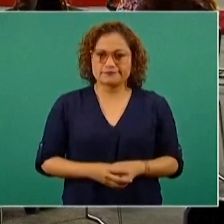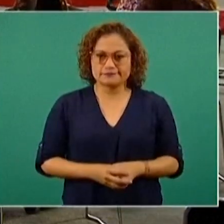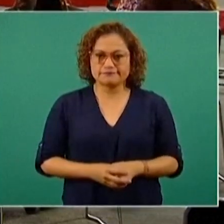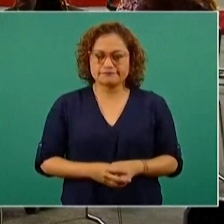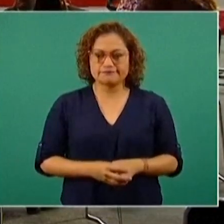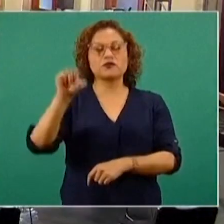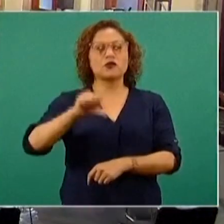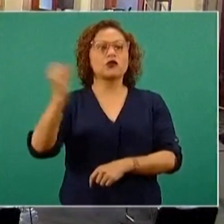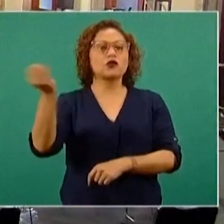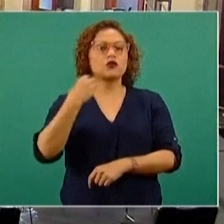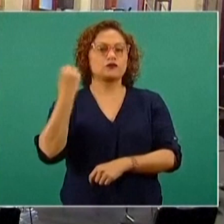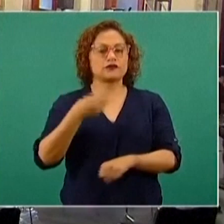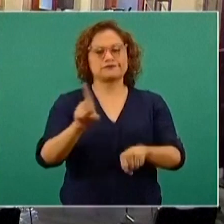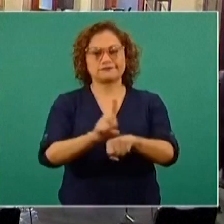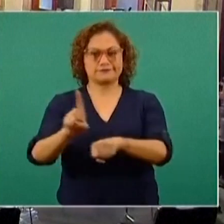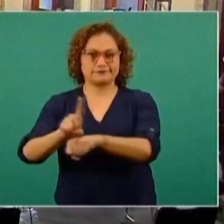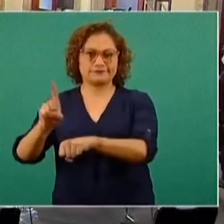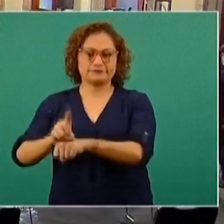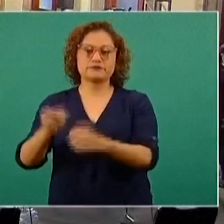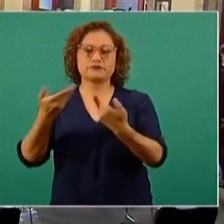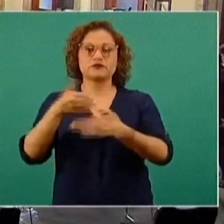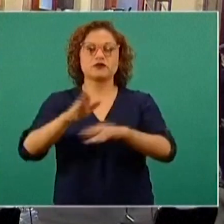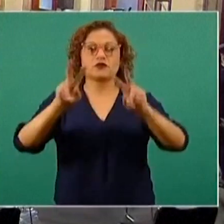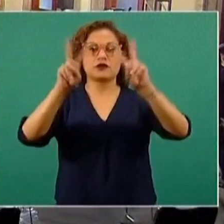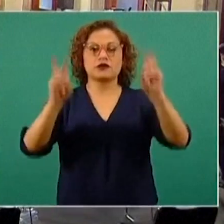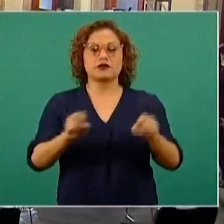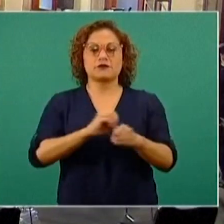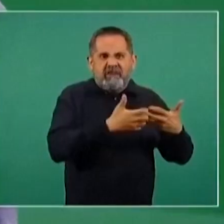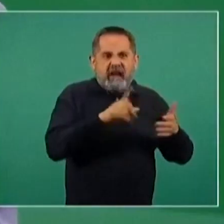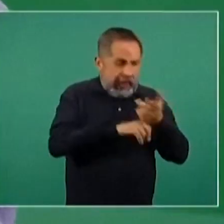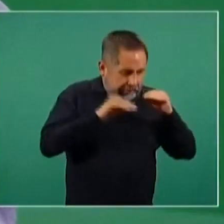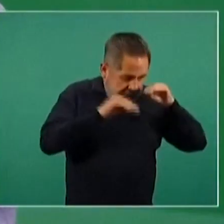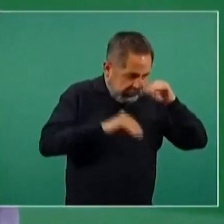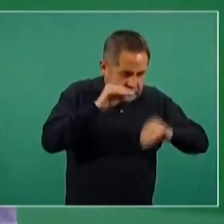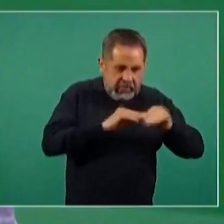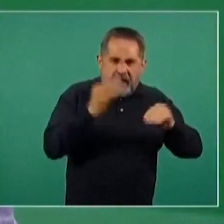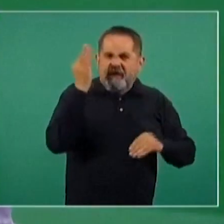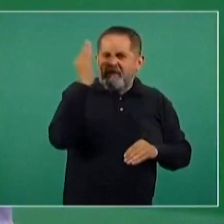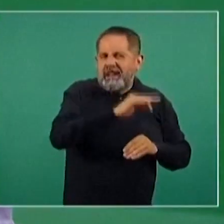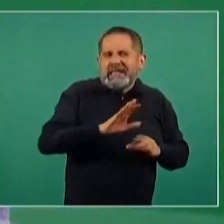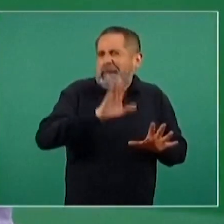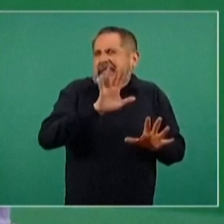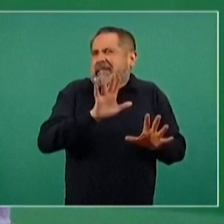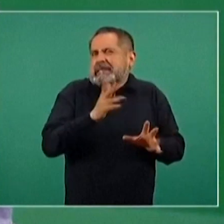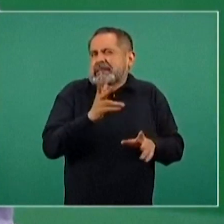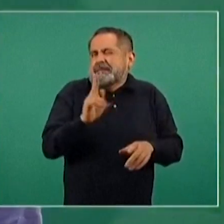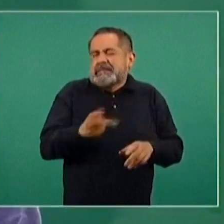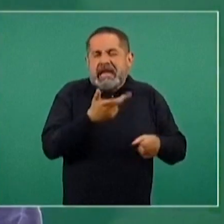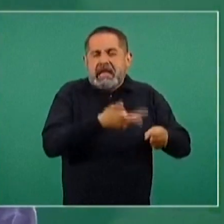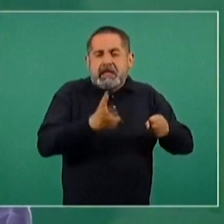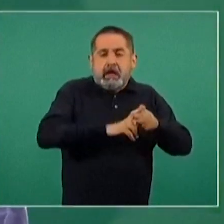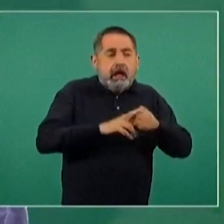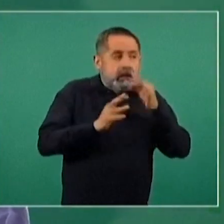denomina la tercera ola. Se trató de una casa clandestina, una especie de clínica que había sido